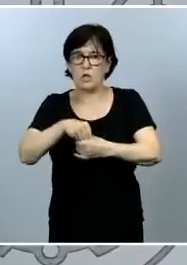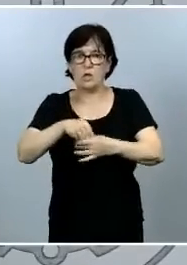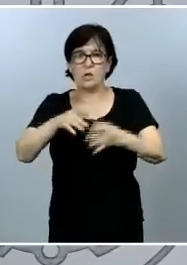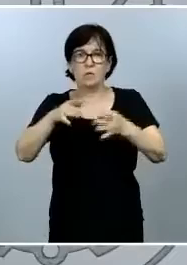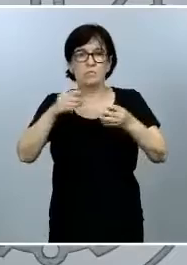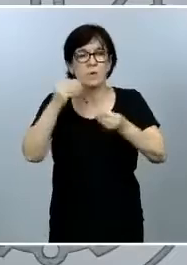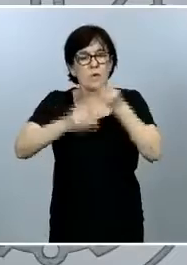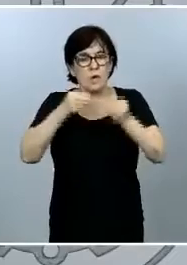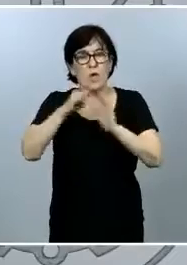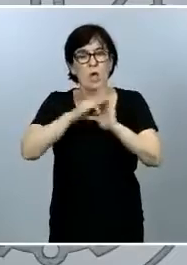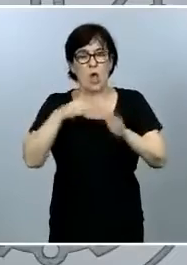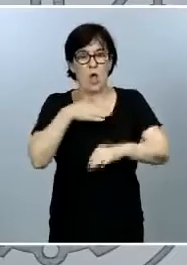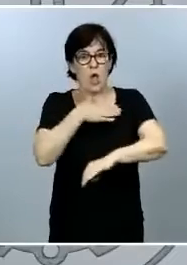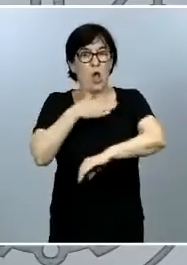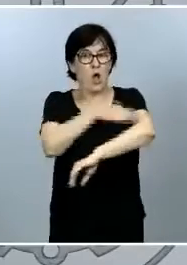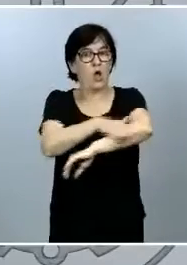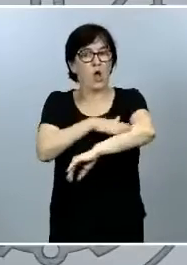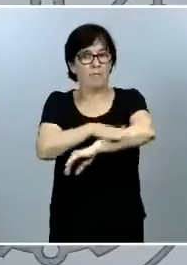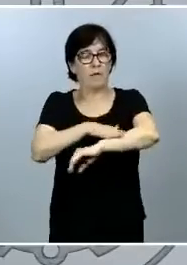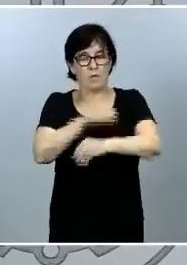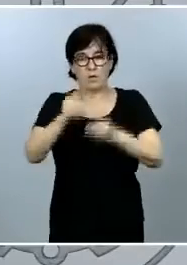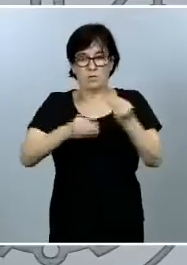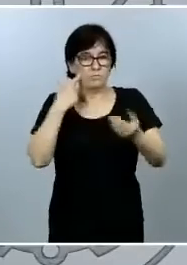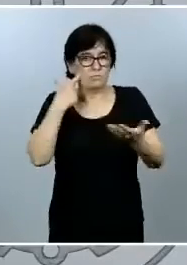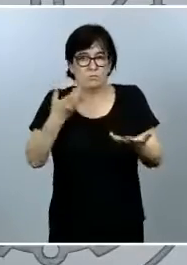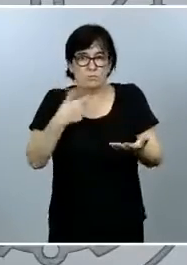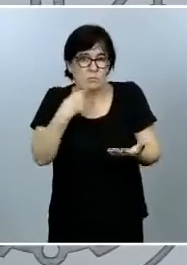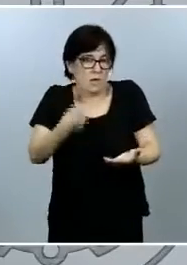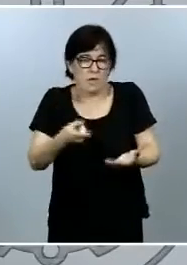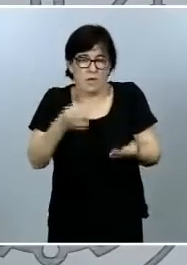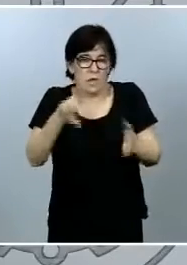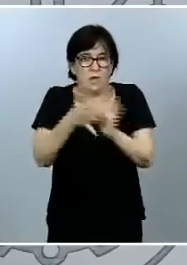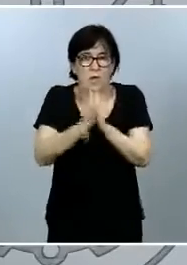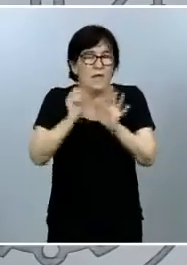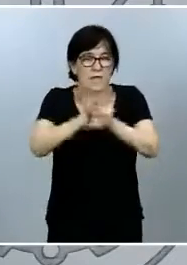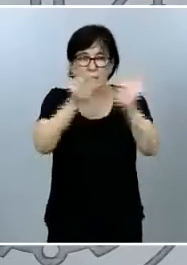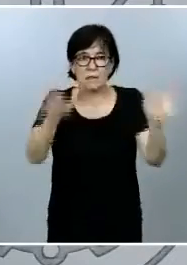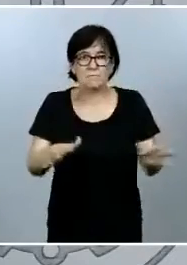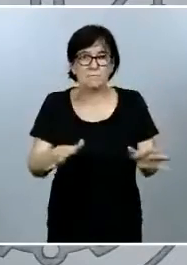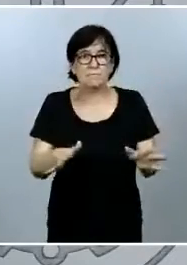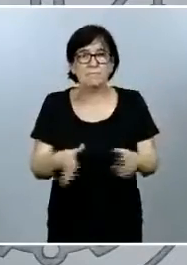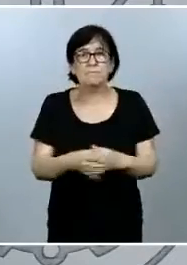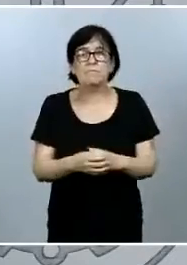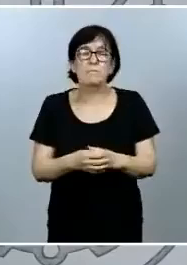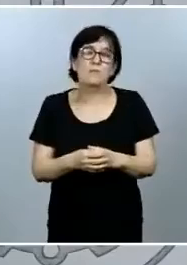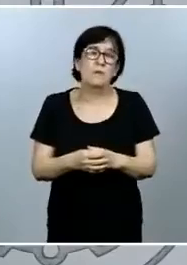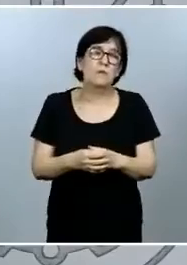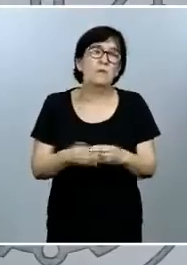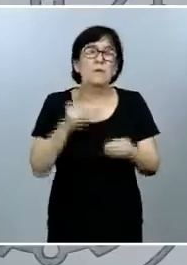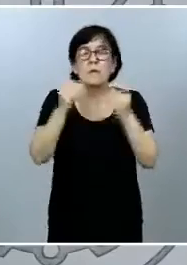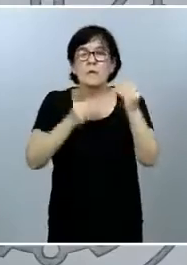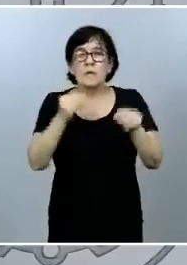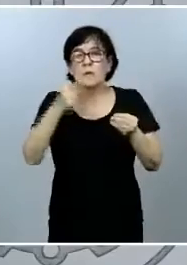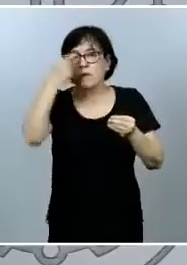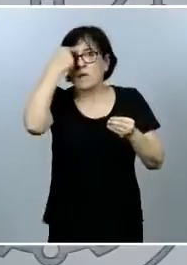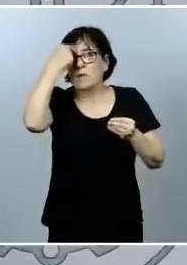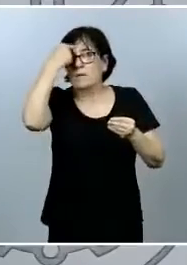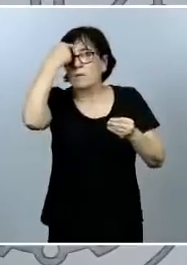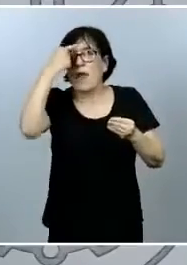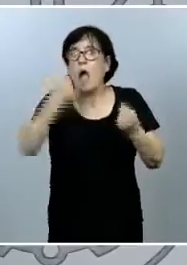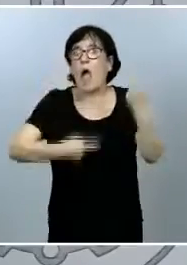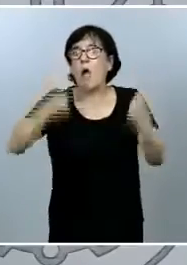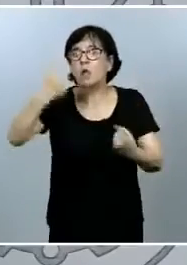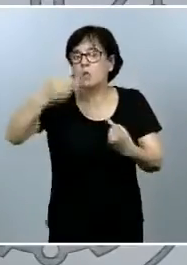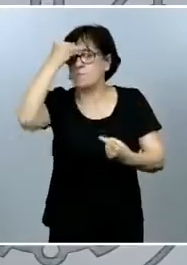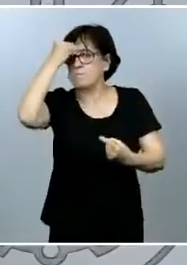maneja este Gobierno lo pone de manifiesto por tanto ese en fin ese marco mental en el que algunos se